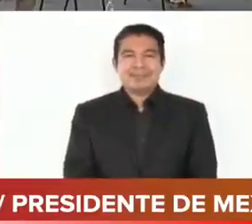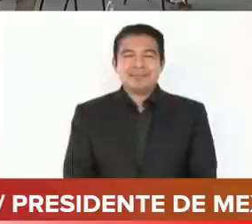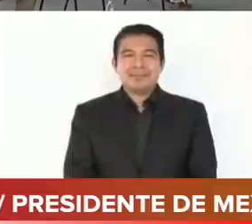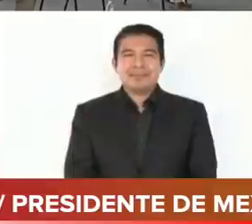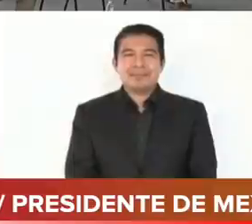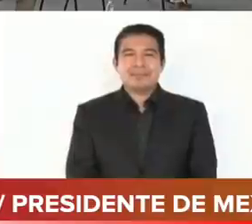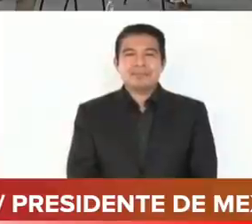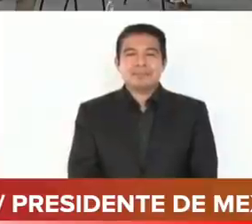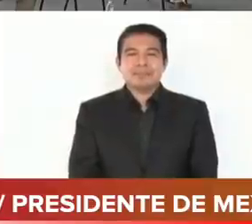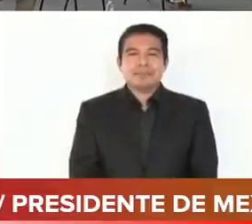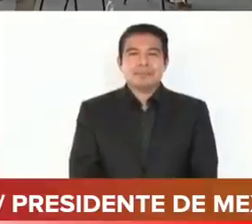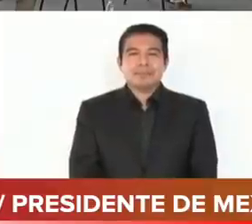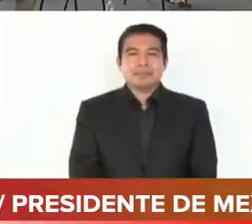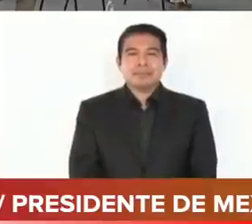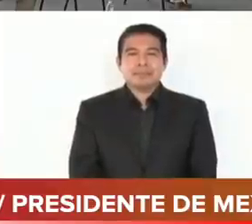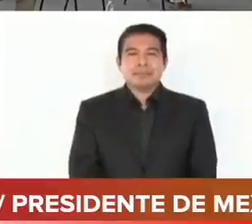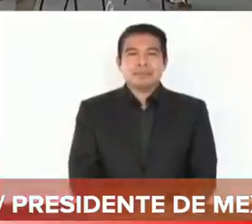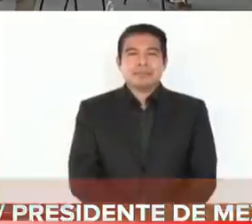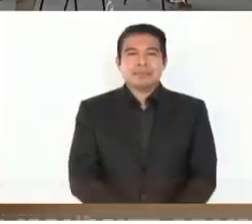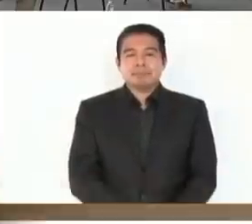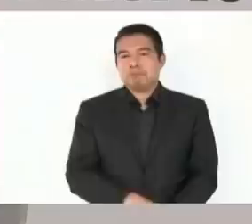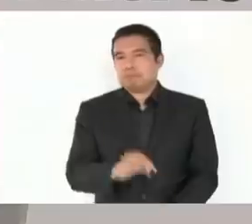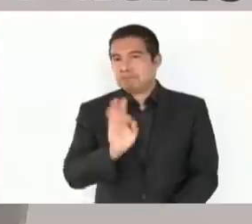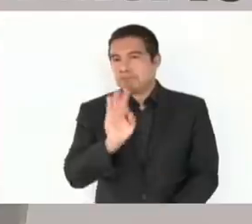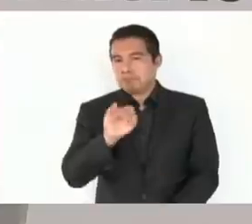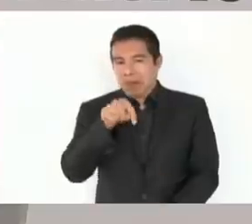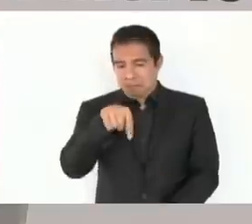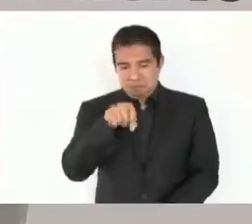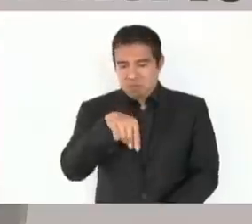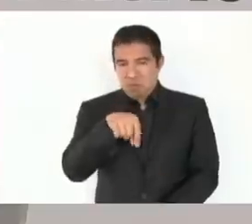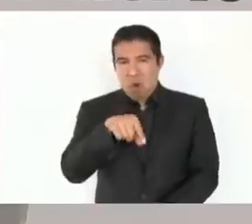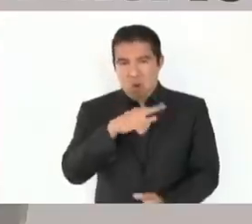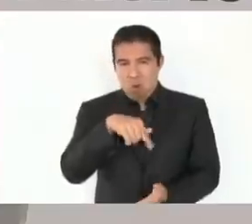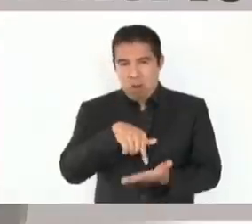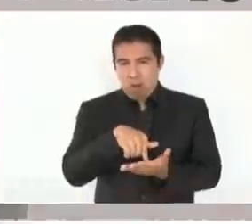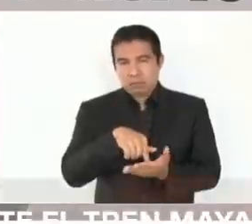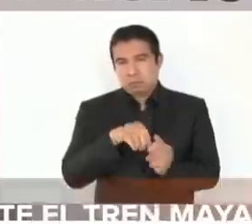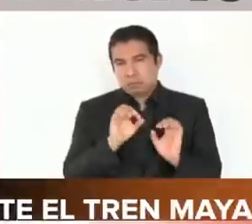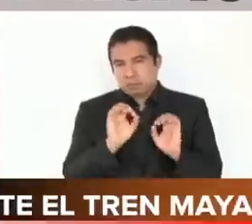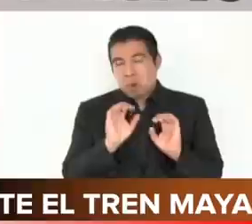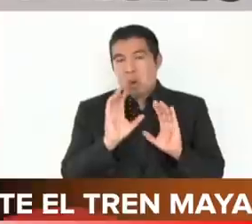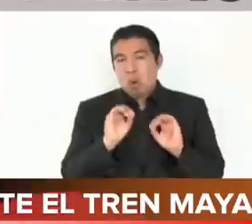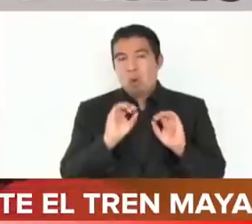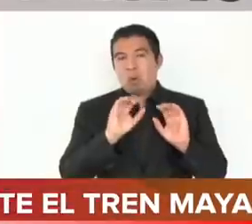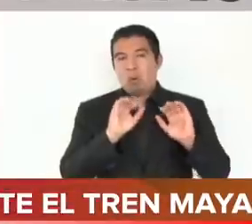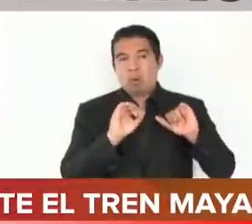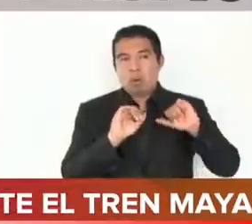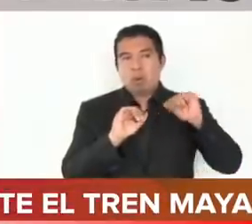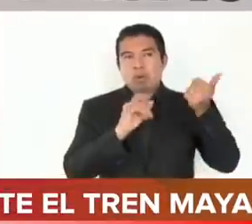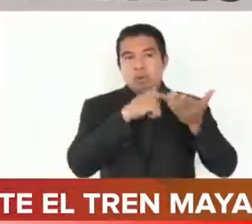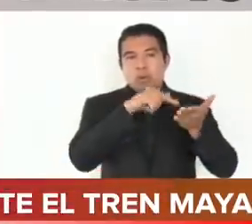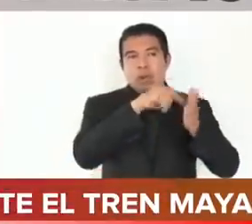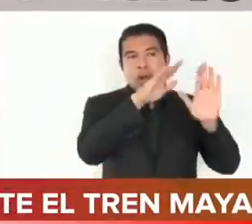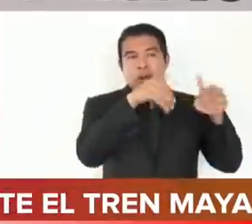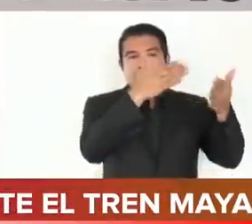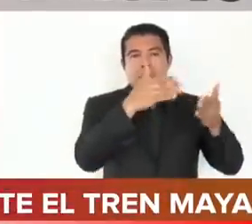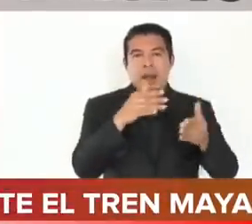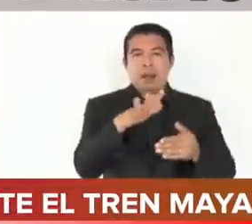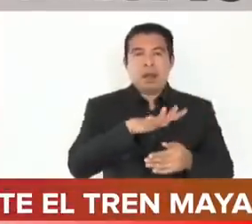A lo mejor no aquí en este sitio, sino allá por la libertad más adelante,